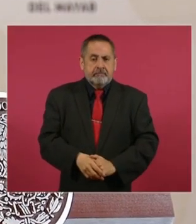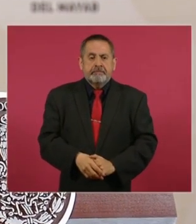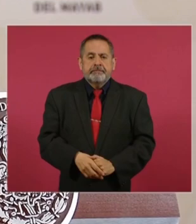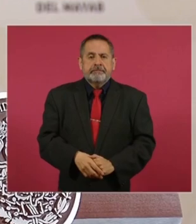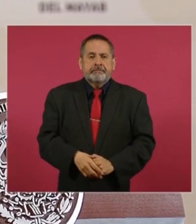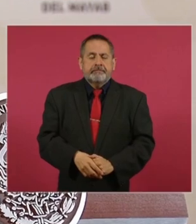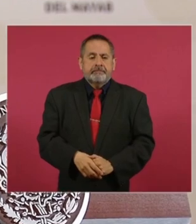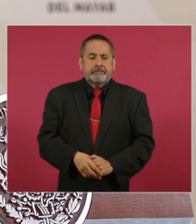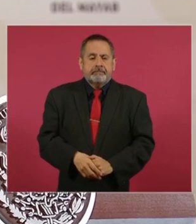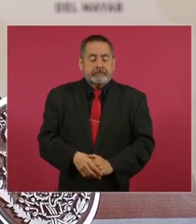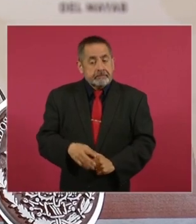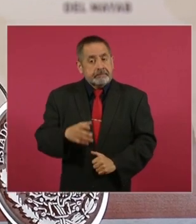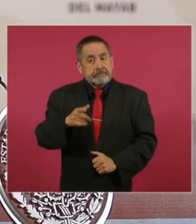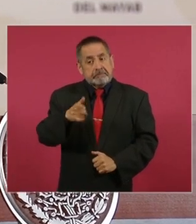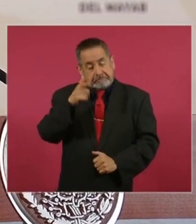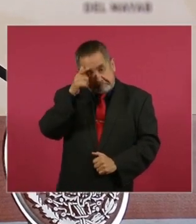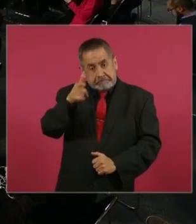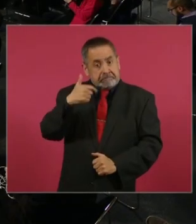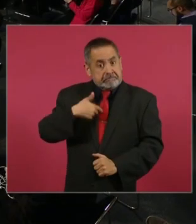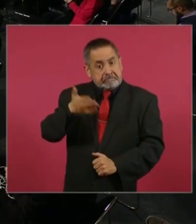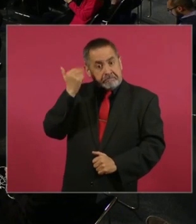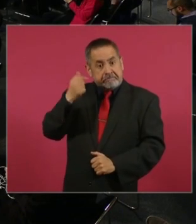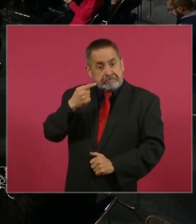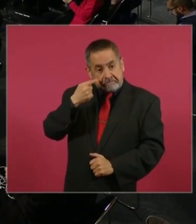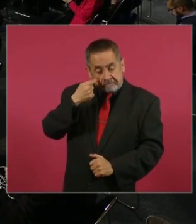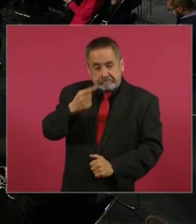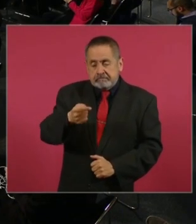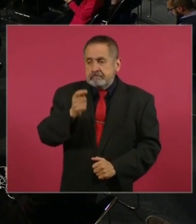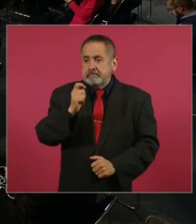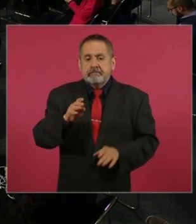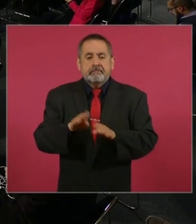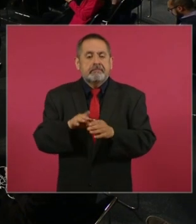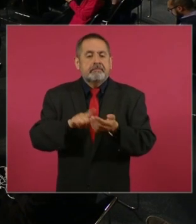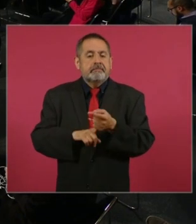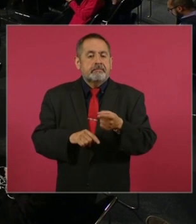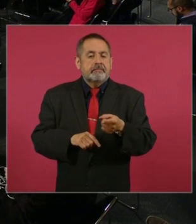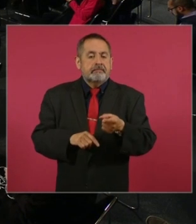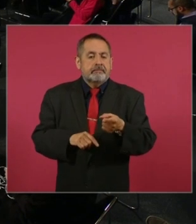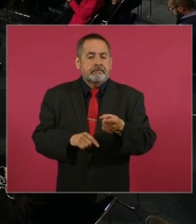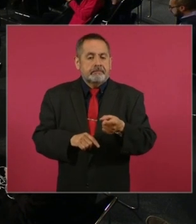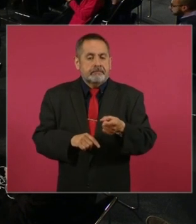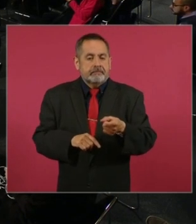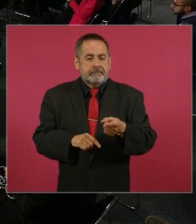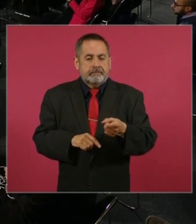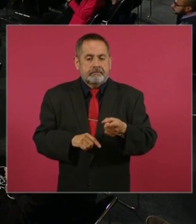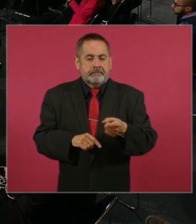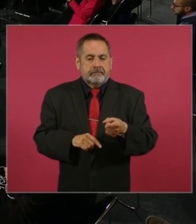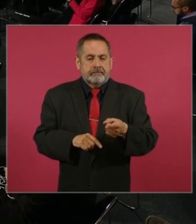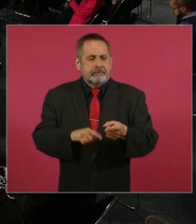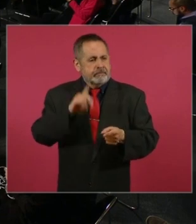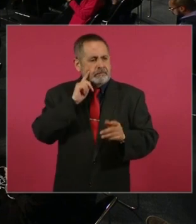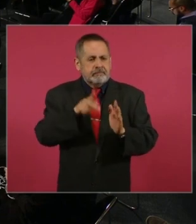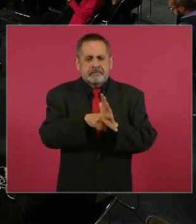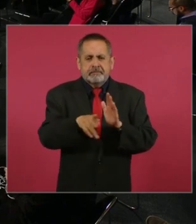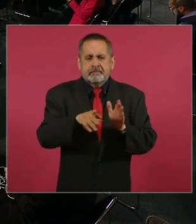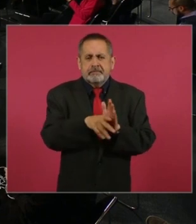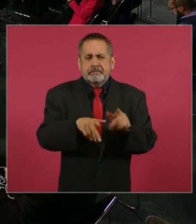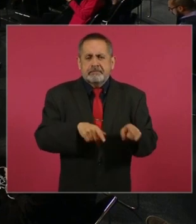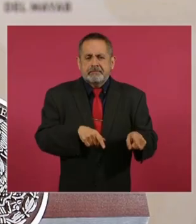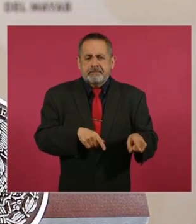Y no sabía yo que ya la periodista